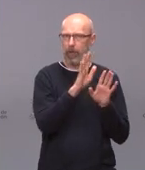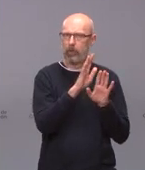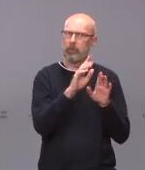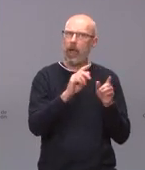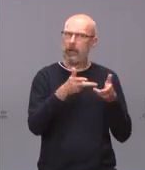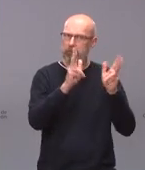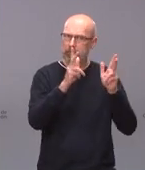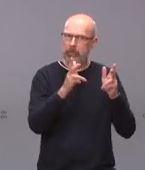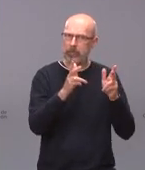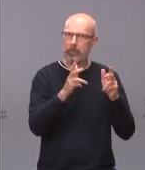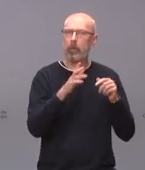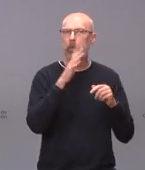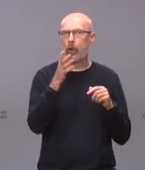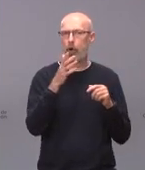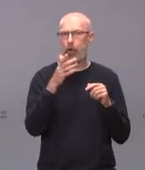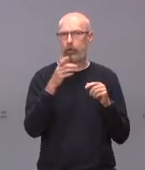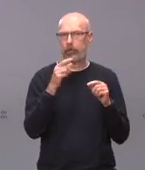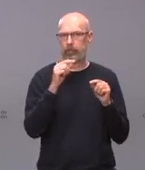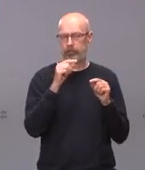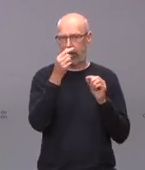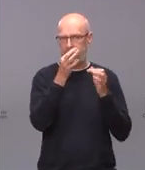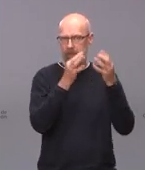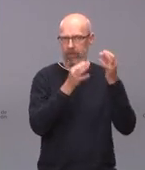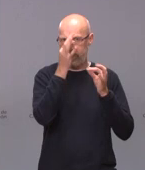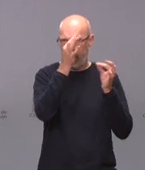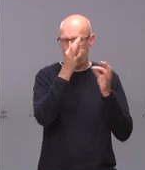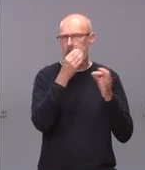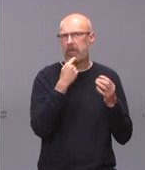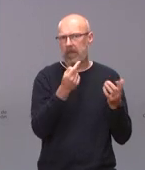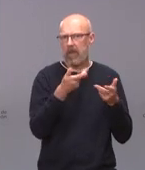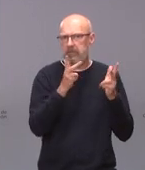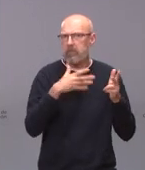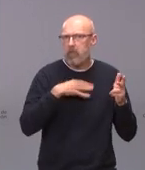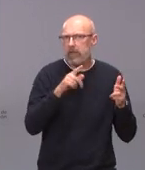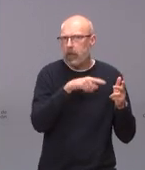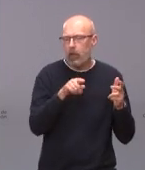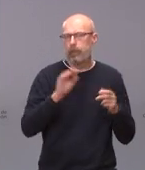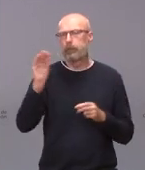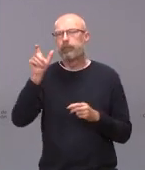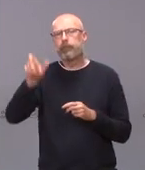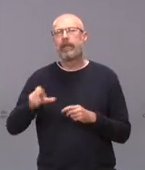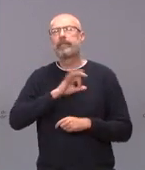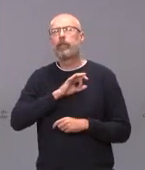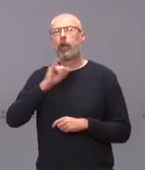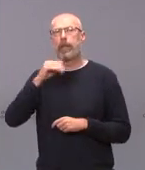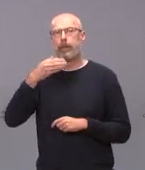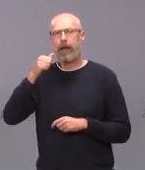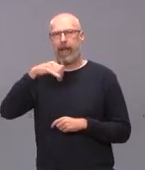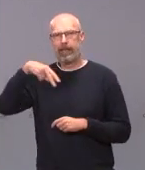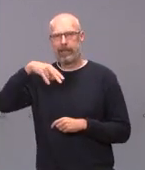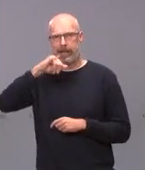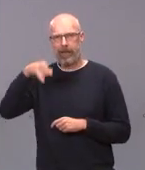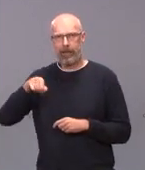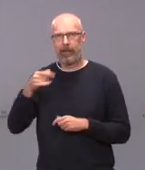un aumento de incidencia en este sentido y para el señor Ibañez oyéndole no me he quedado con el